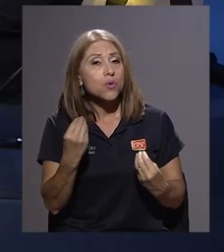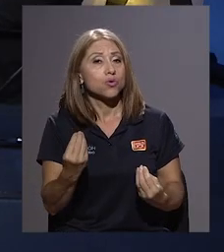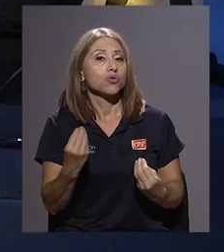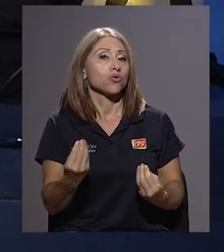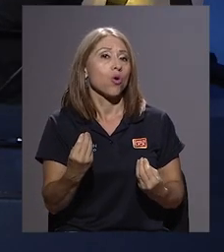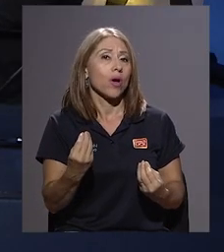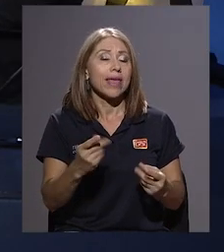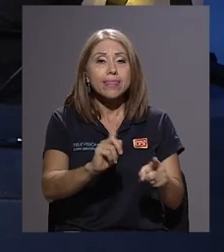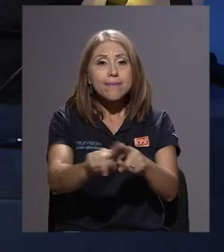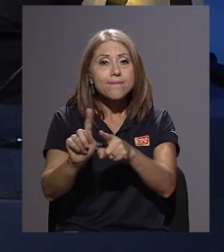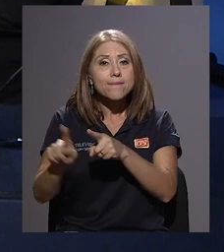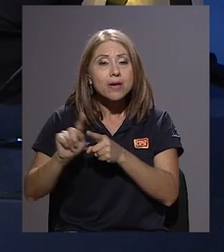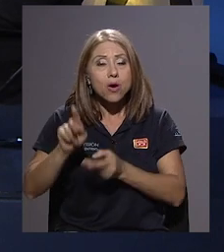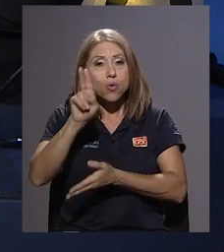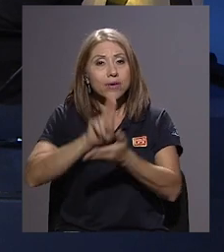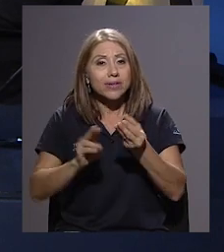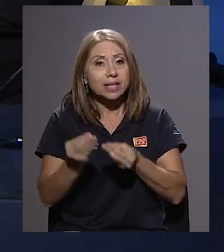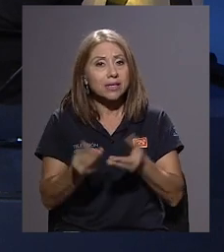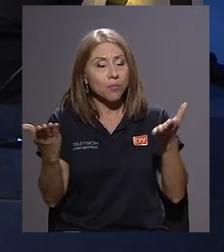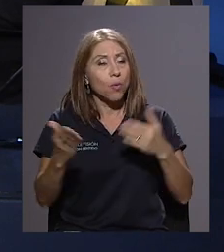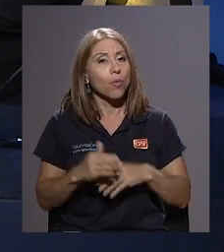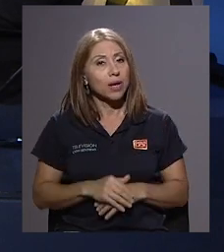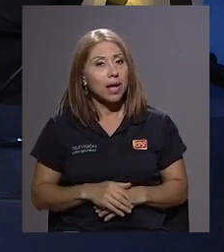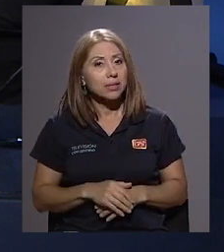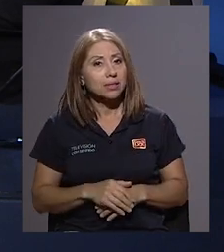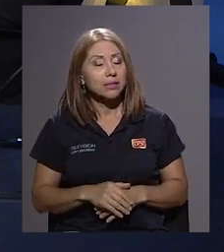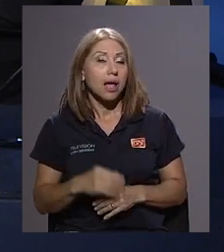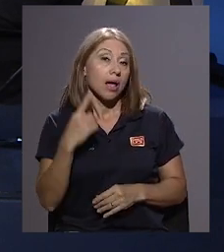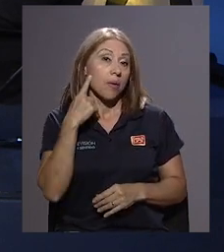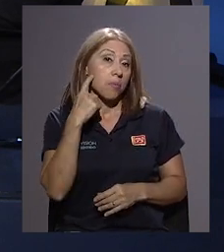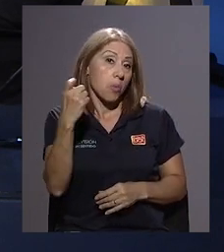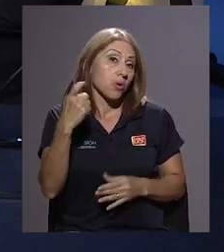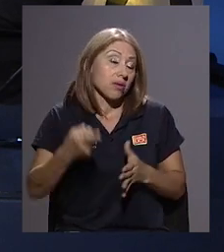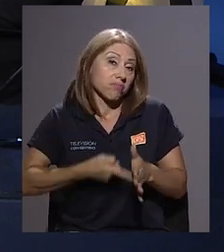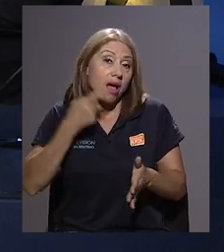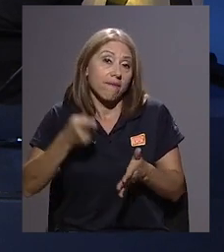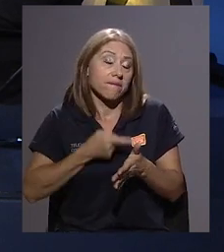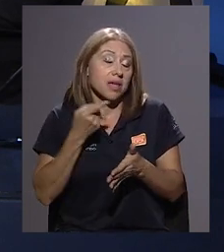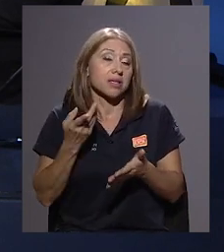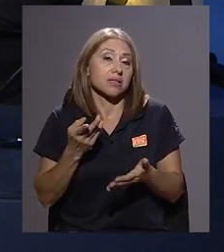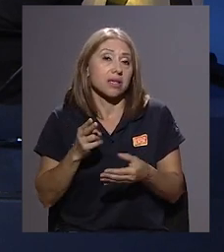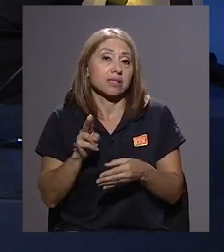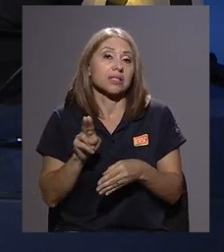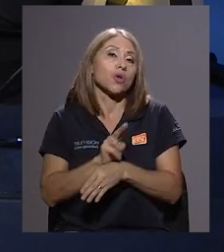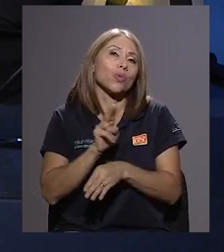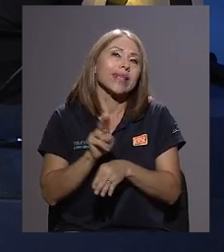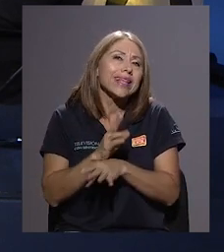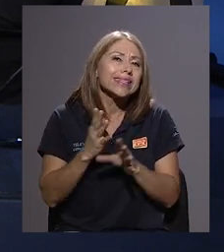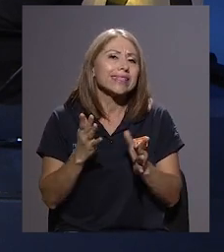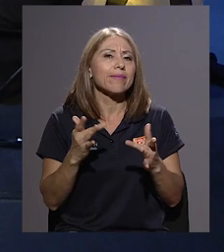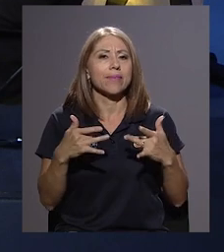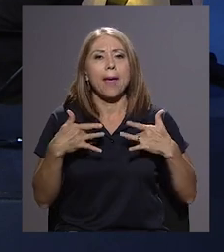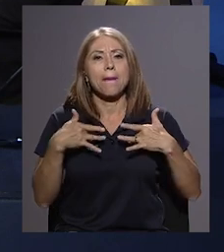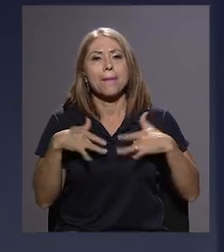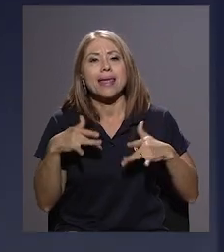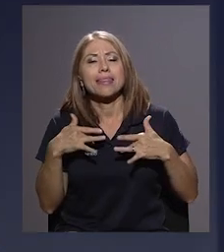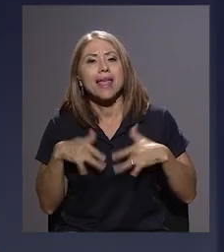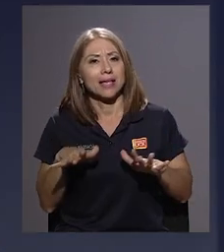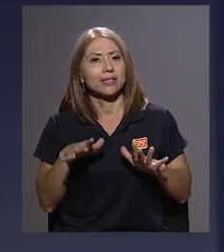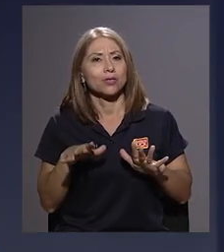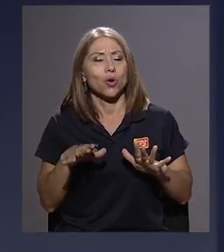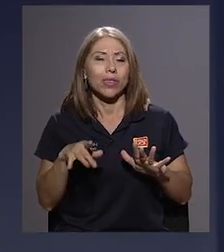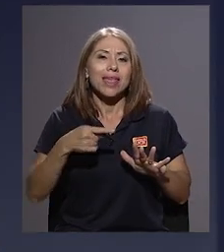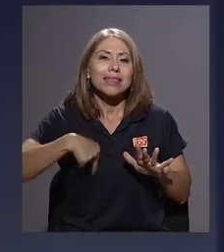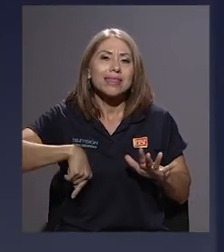muchísimo en las universidades públicas porque es un recurso que en ocasiones se utiliza bajo ese pretexto de